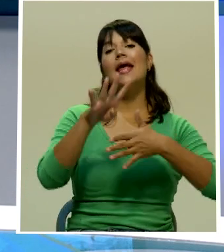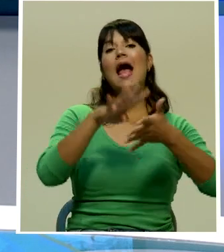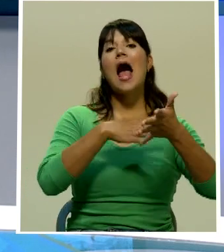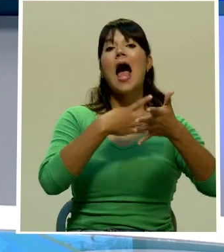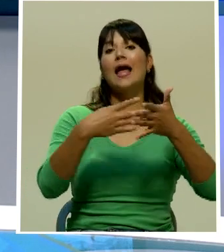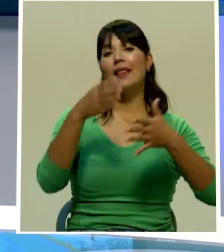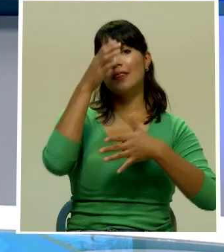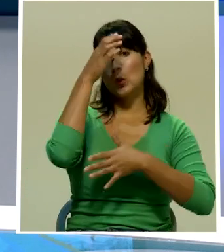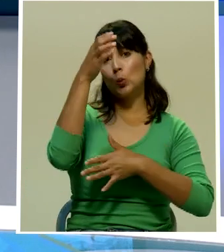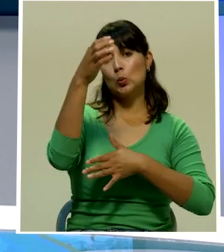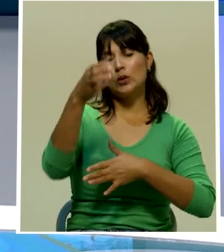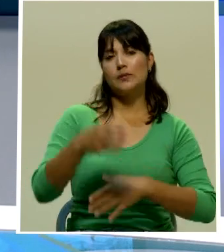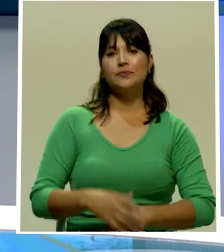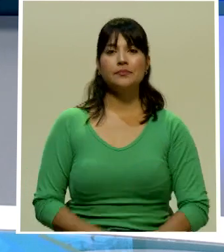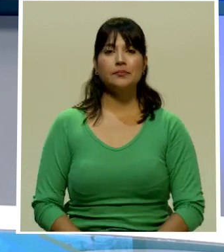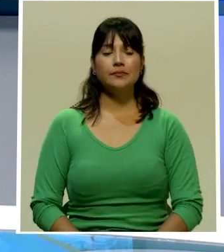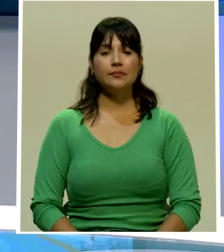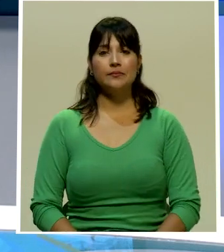cultural